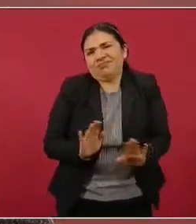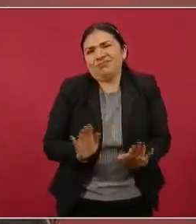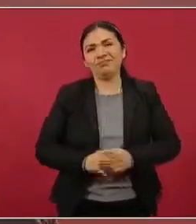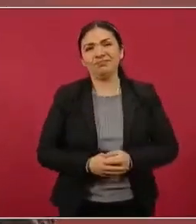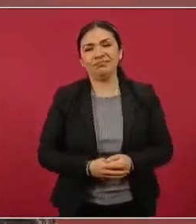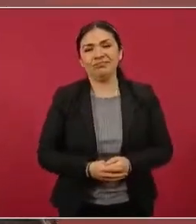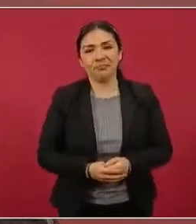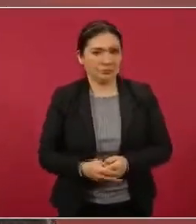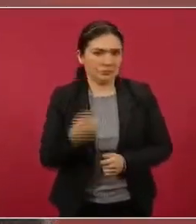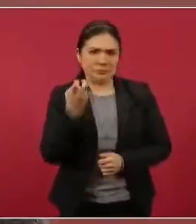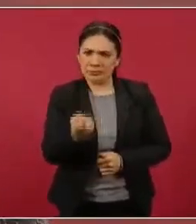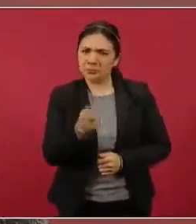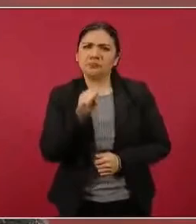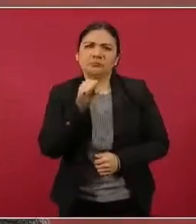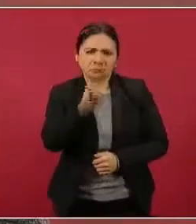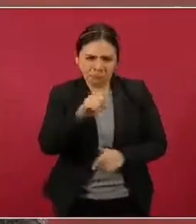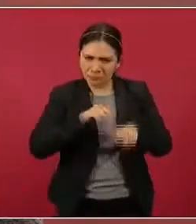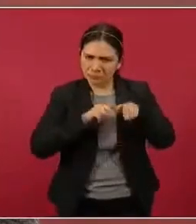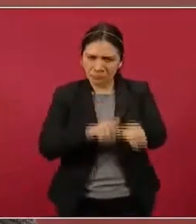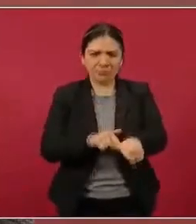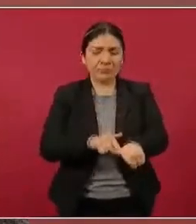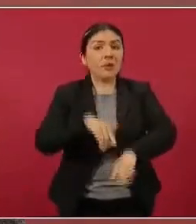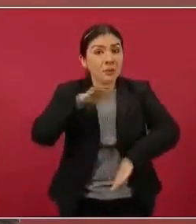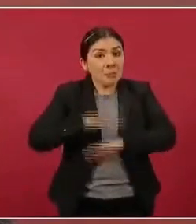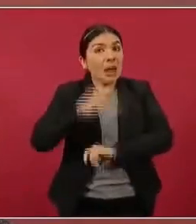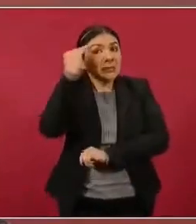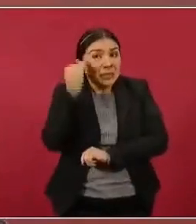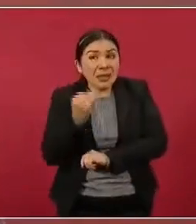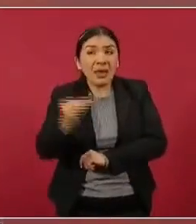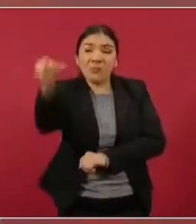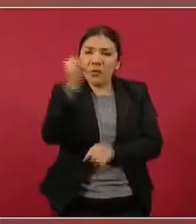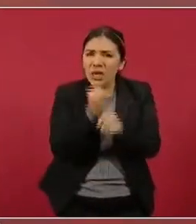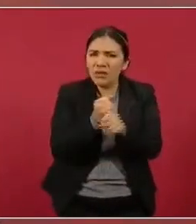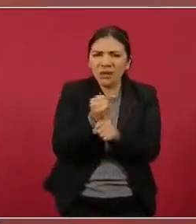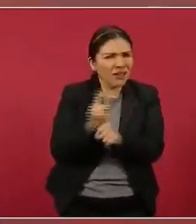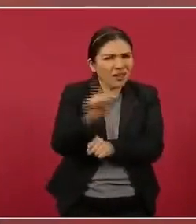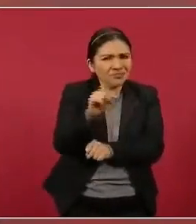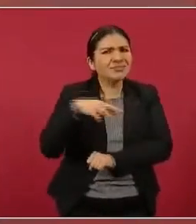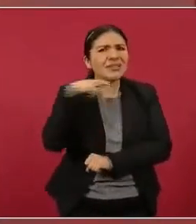Entonces, adelante y que no se tarden en las investigaciones.